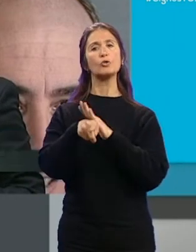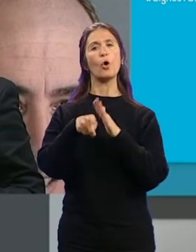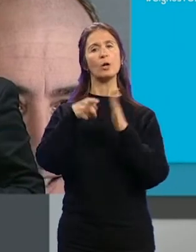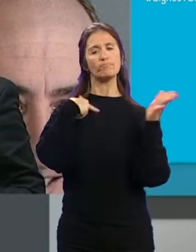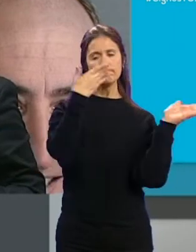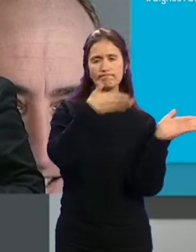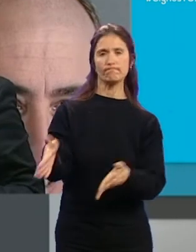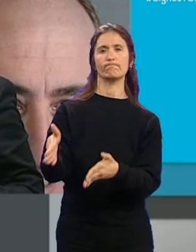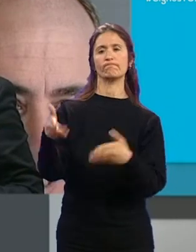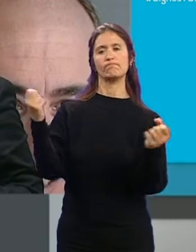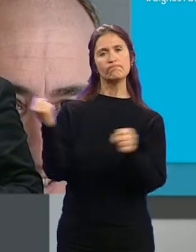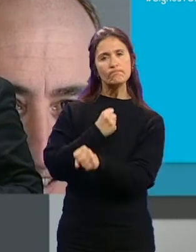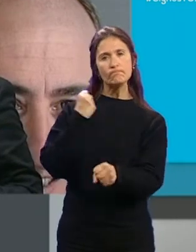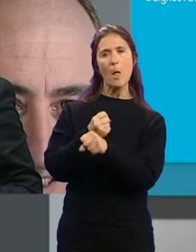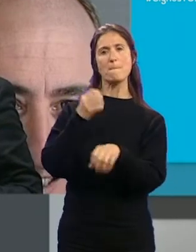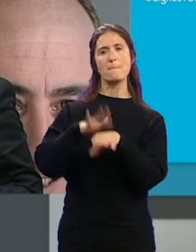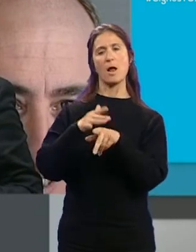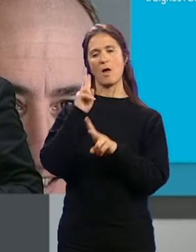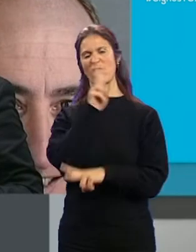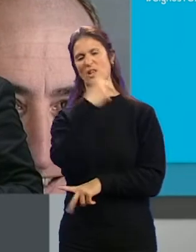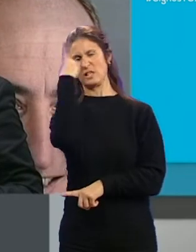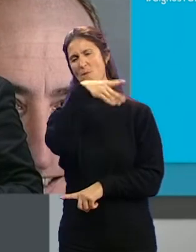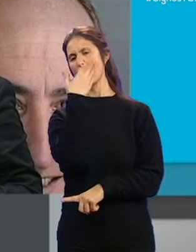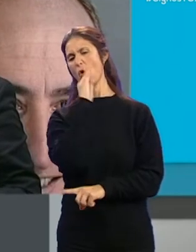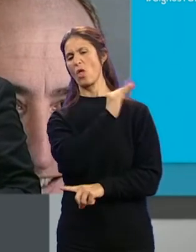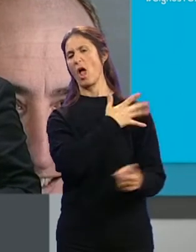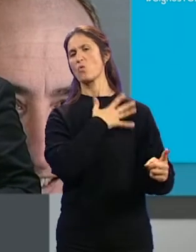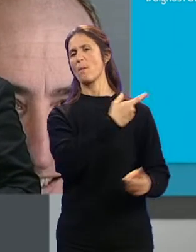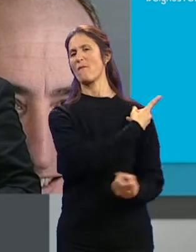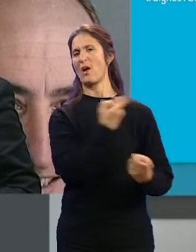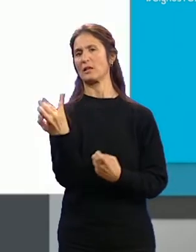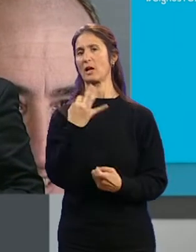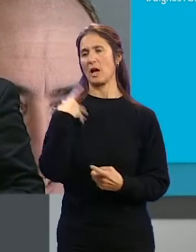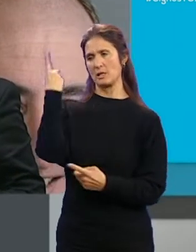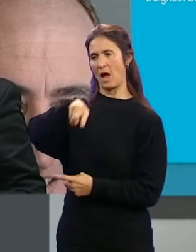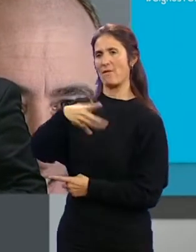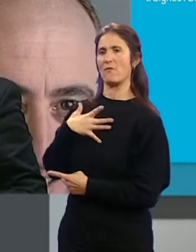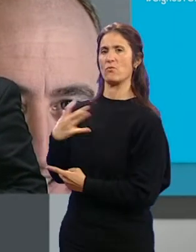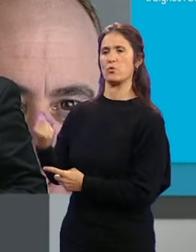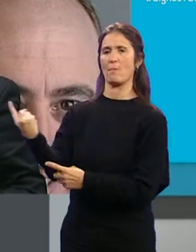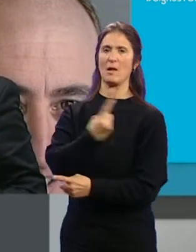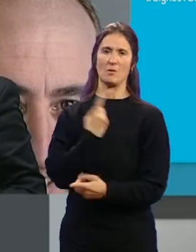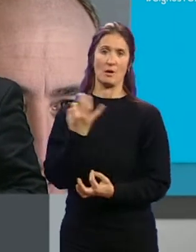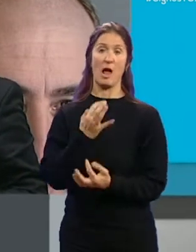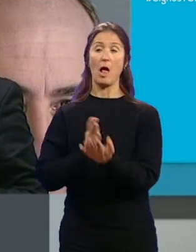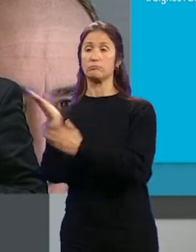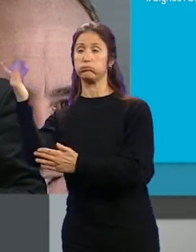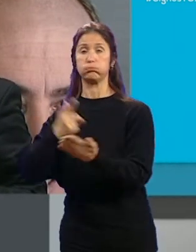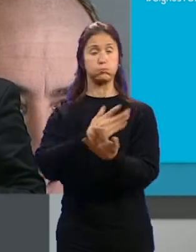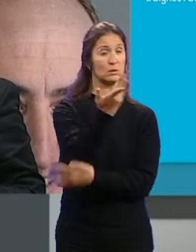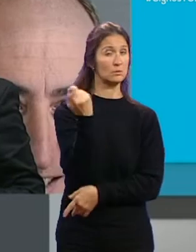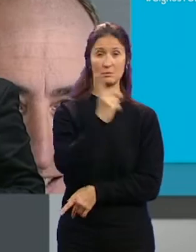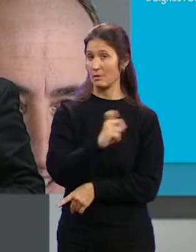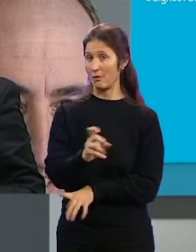lo que necesita el Ayuntamiento de Granada... ...y lo que necesita nuestro municipio. Los extremismos no son buenos... ...personas que